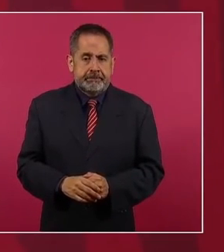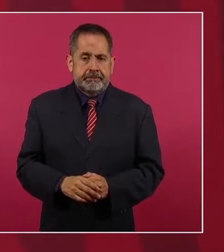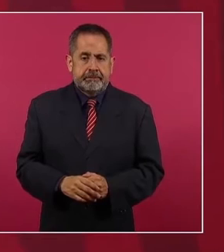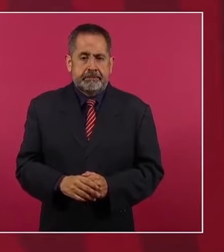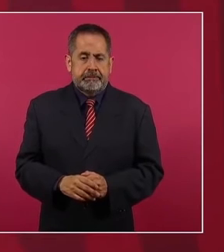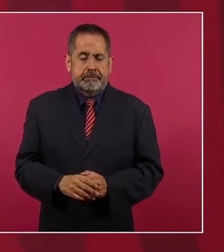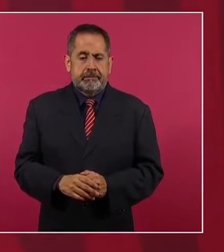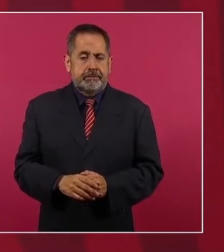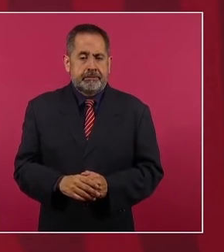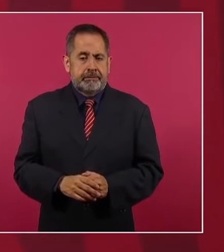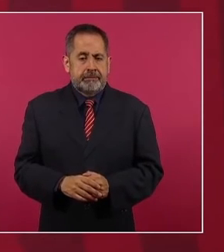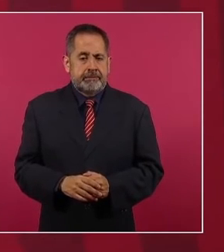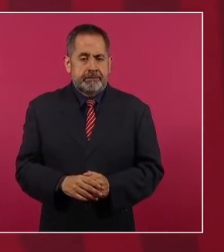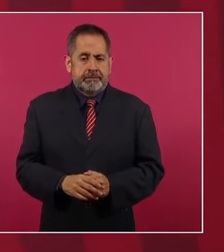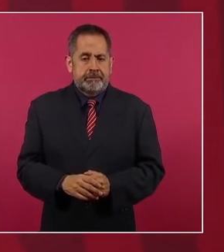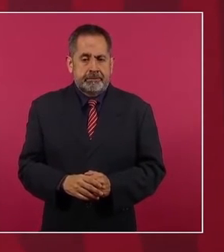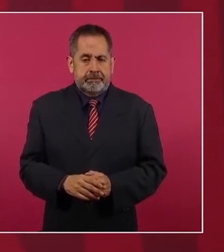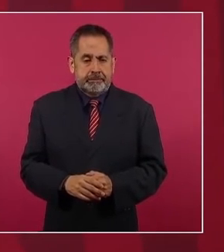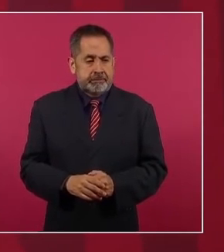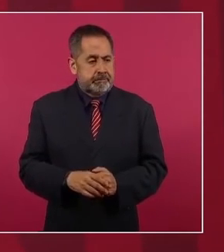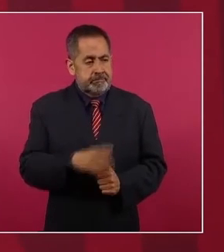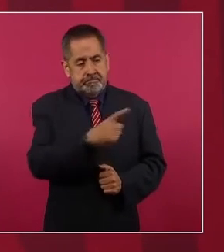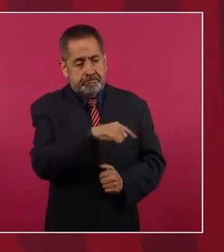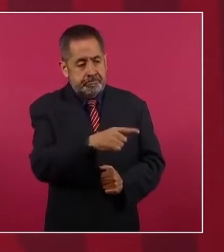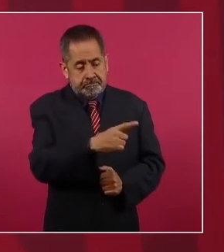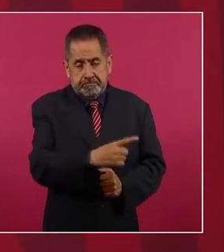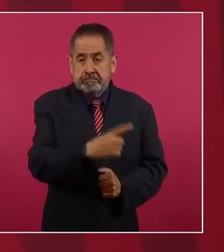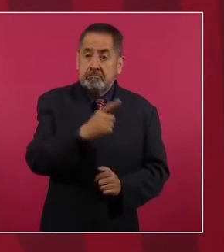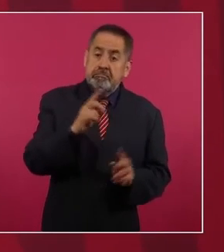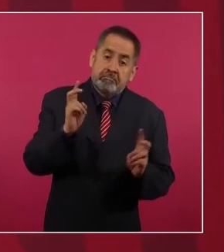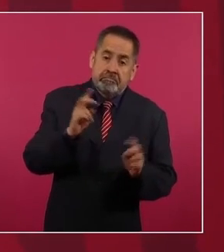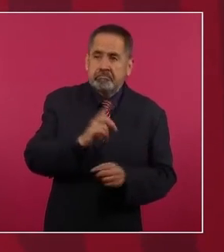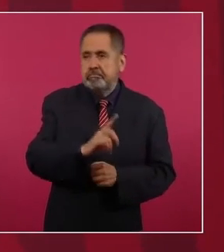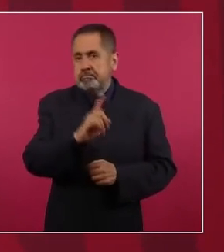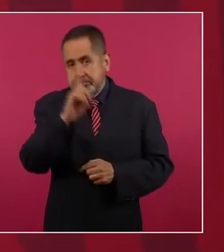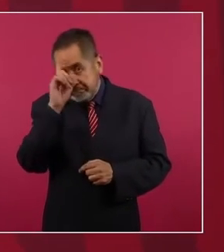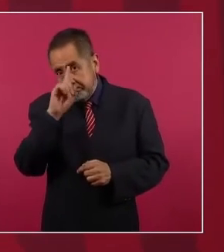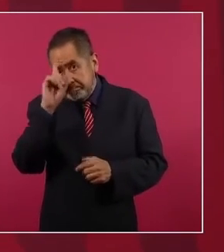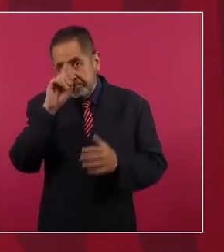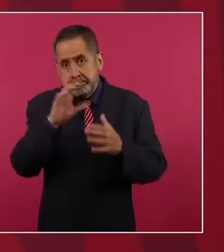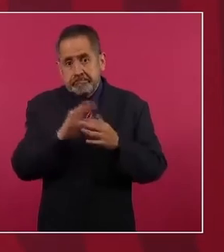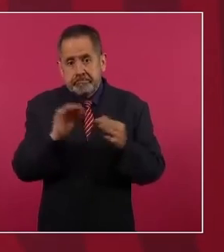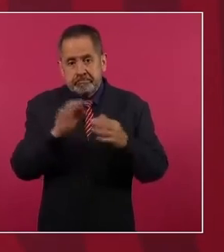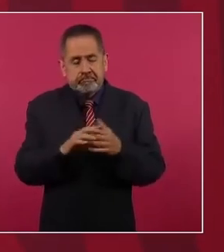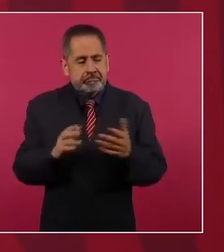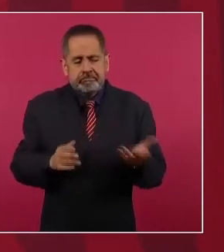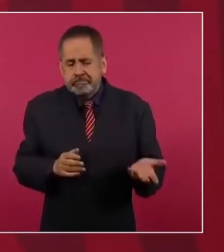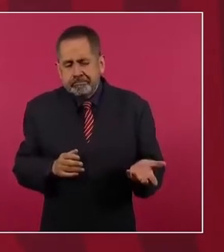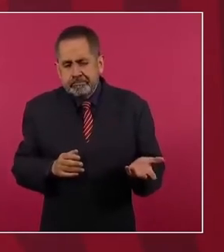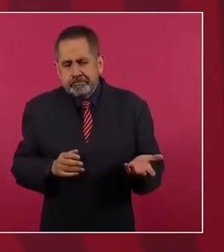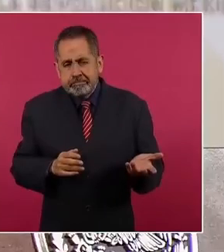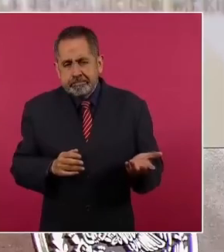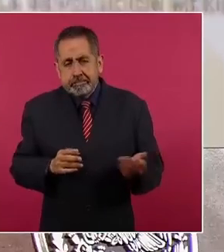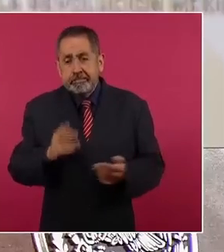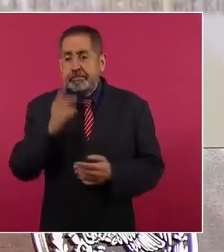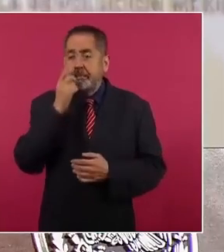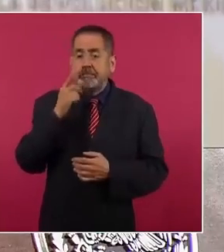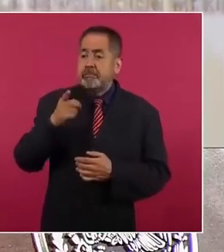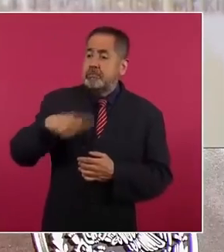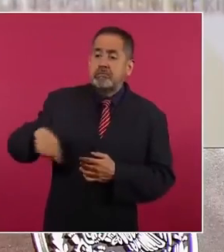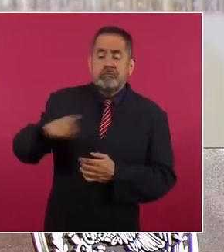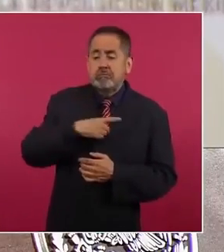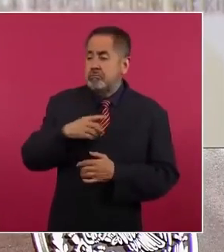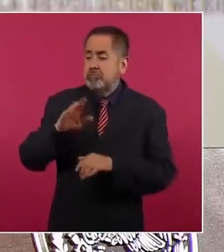nos orientan a que se modernice el